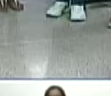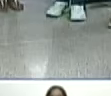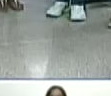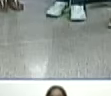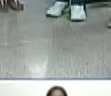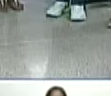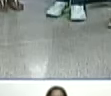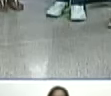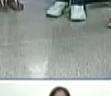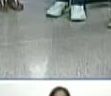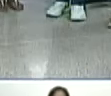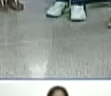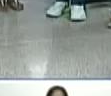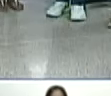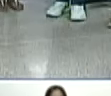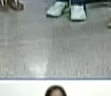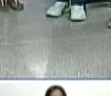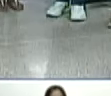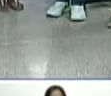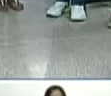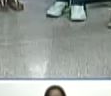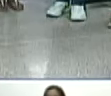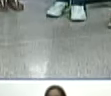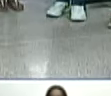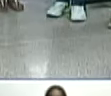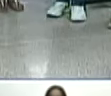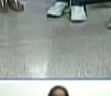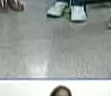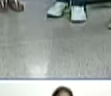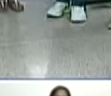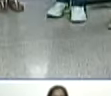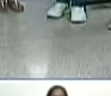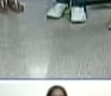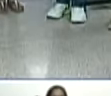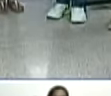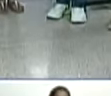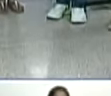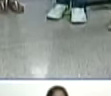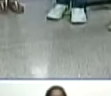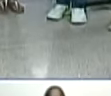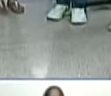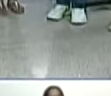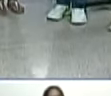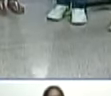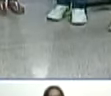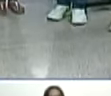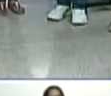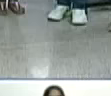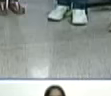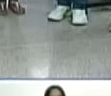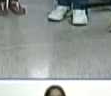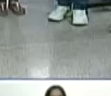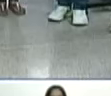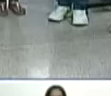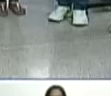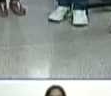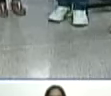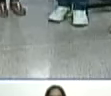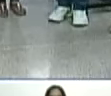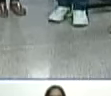ocurrir no puede volver a ocurrir jamás por eso tenemos este reto el 1x10 del buen gobierno